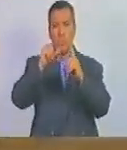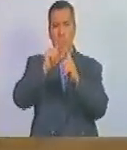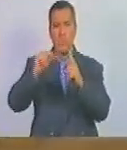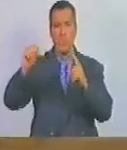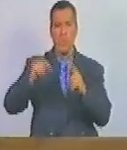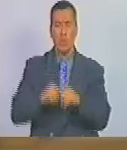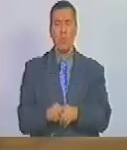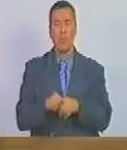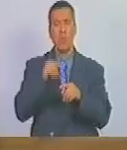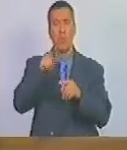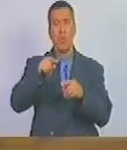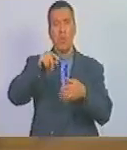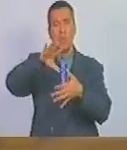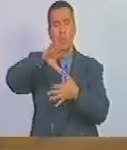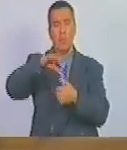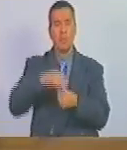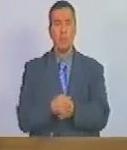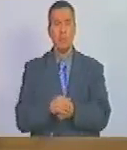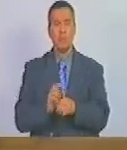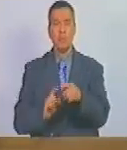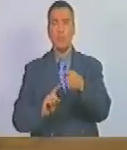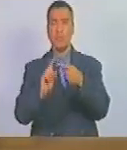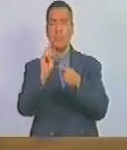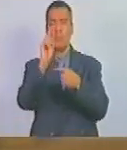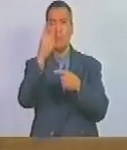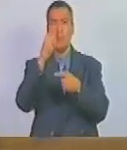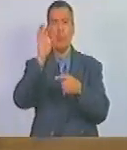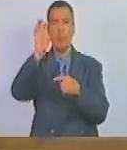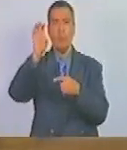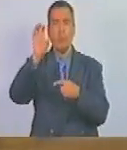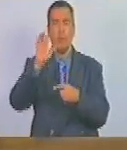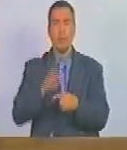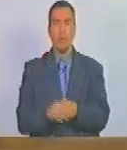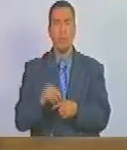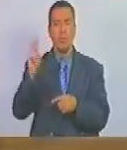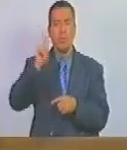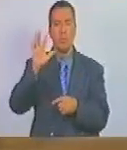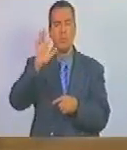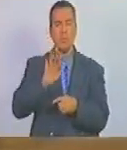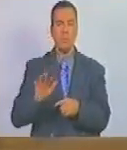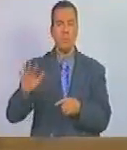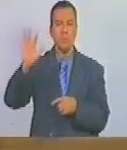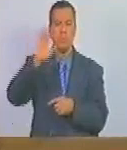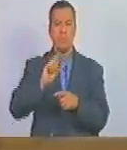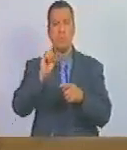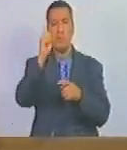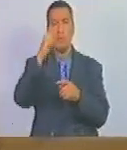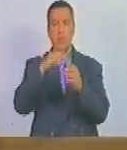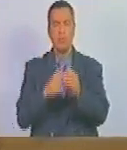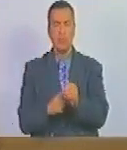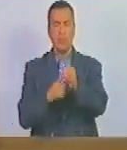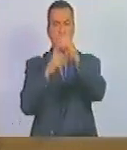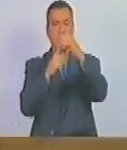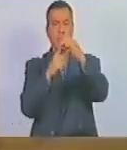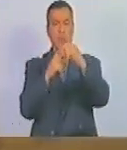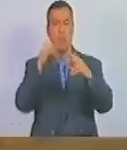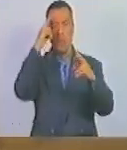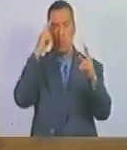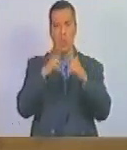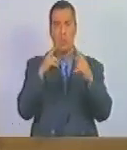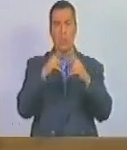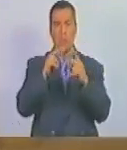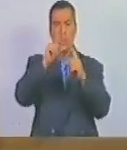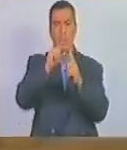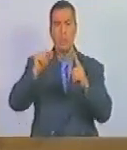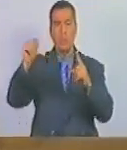siendo en América el primer país Venezuela y el primer líder que reconoce el estado